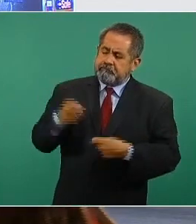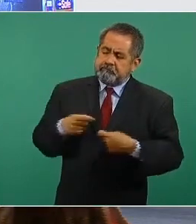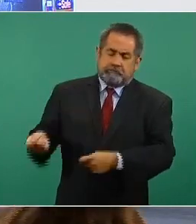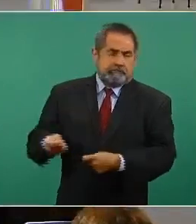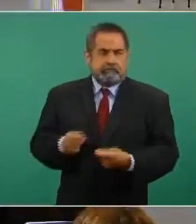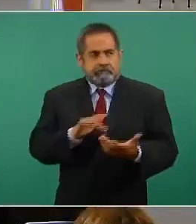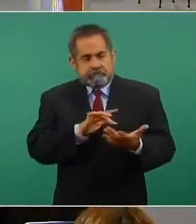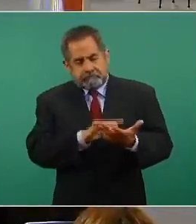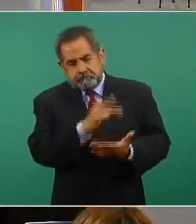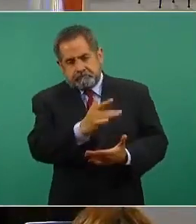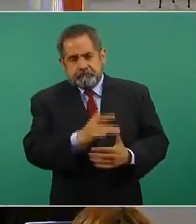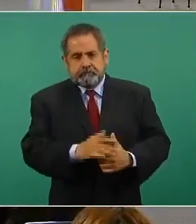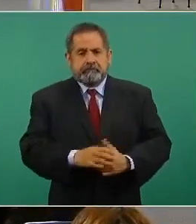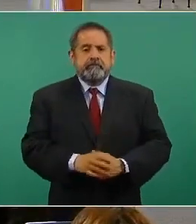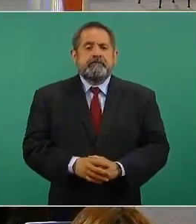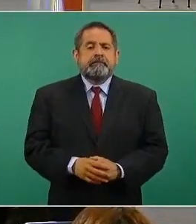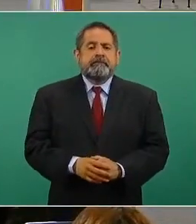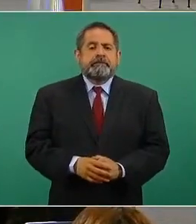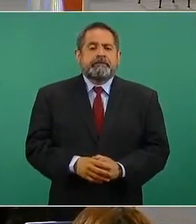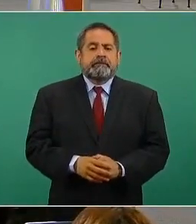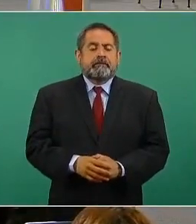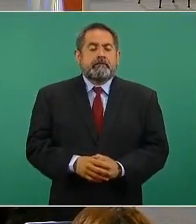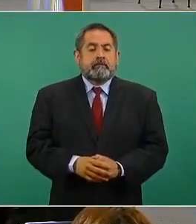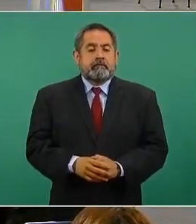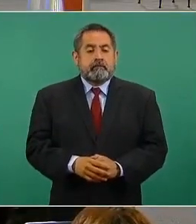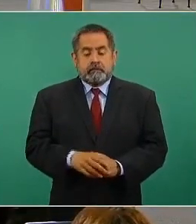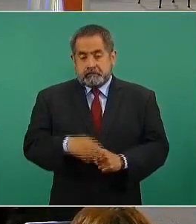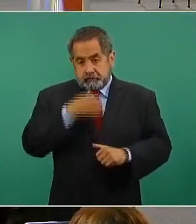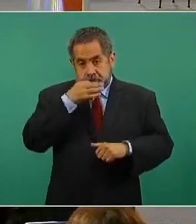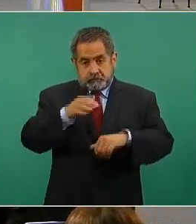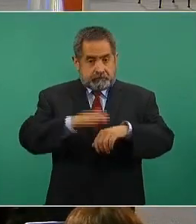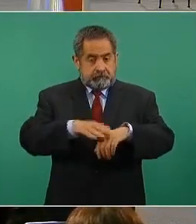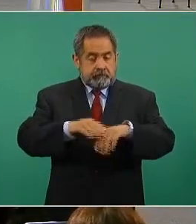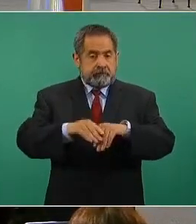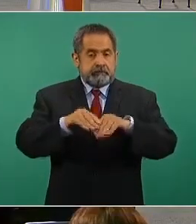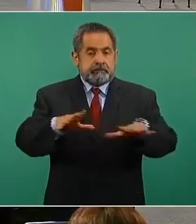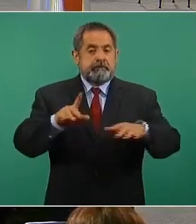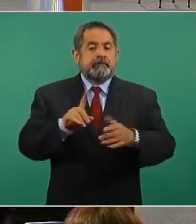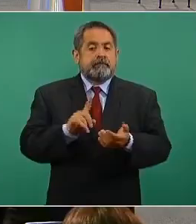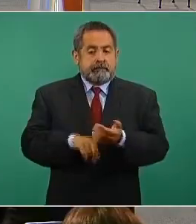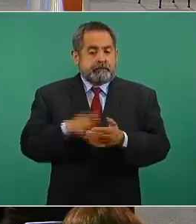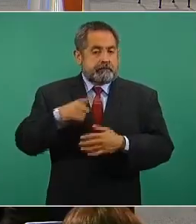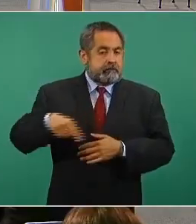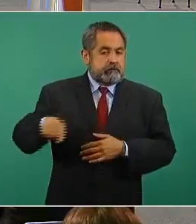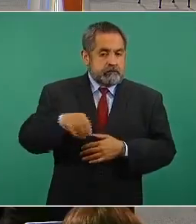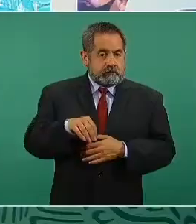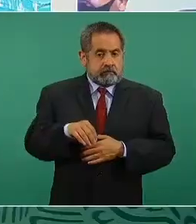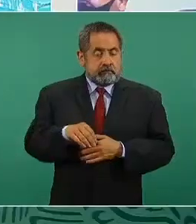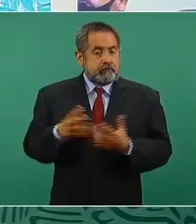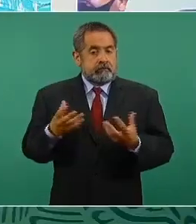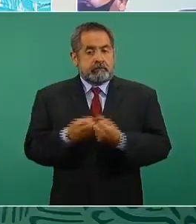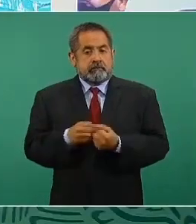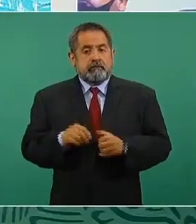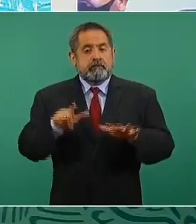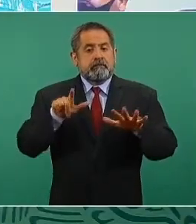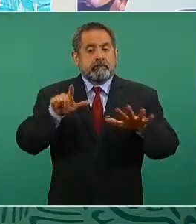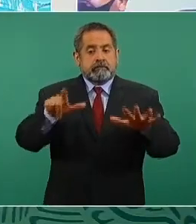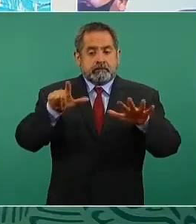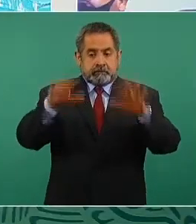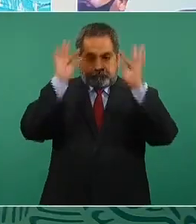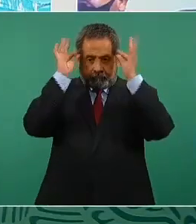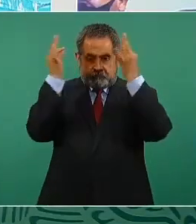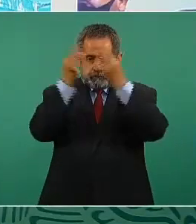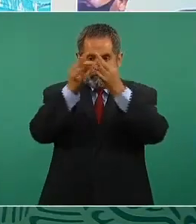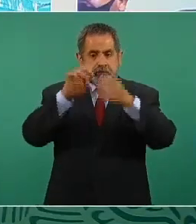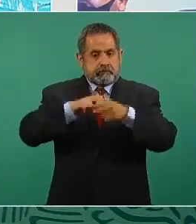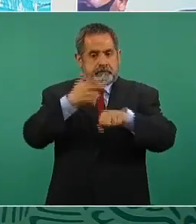La que sigue, por favor. Bueno, informarles brevemente que estamos trabajando ya en 17 consulados que